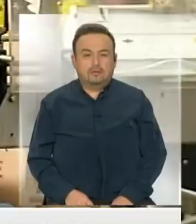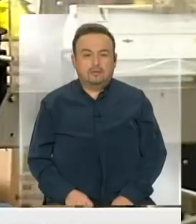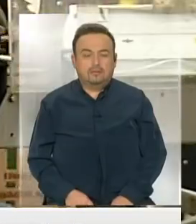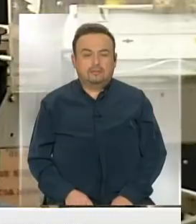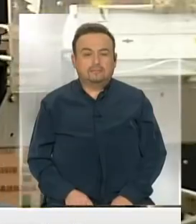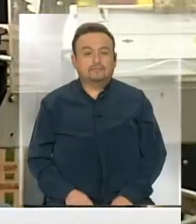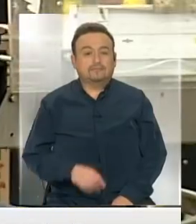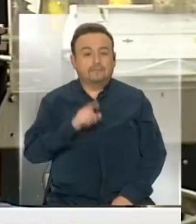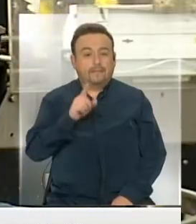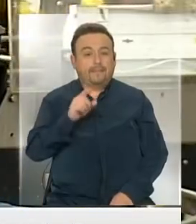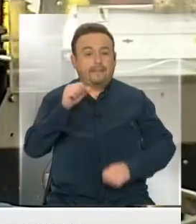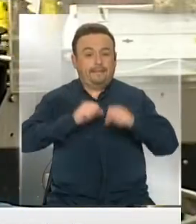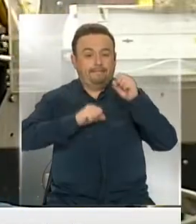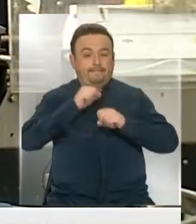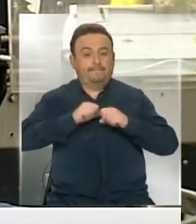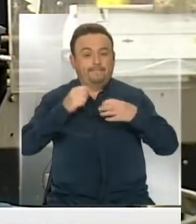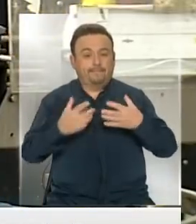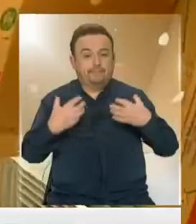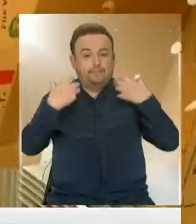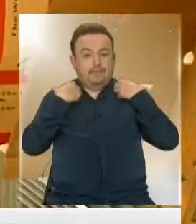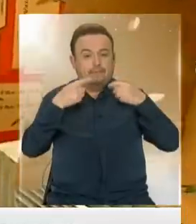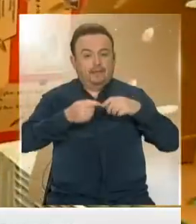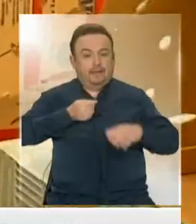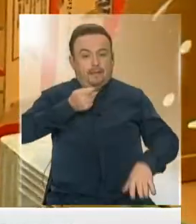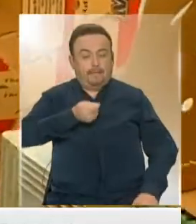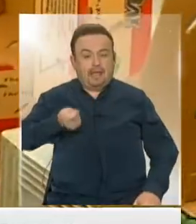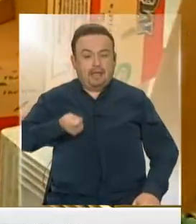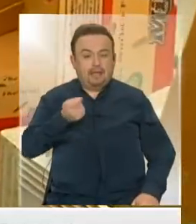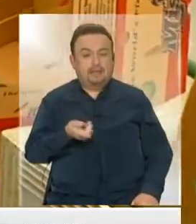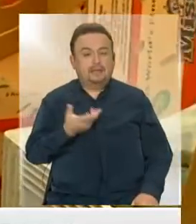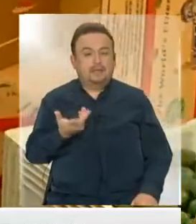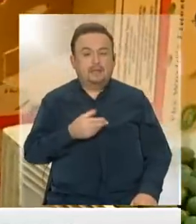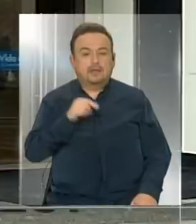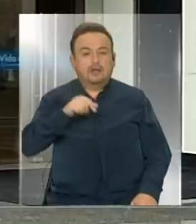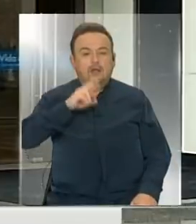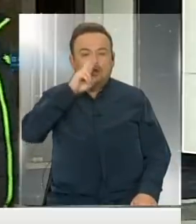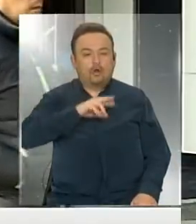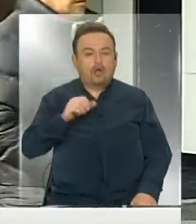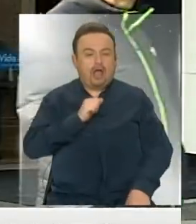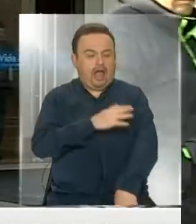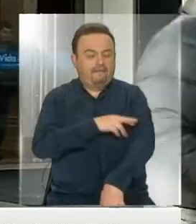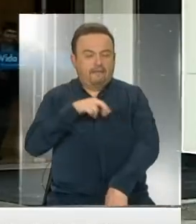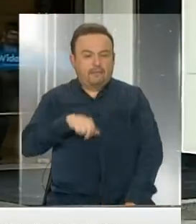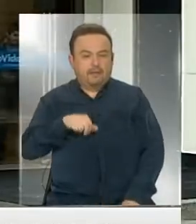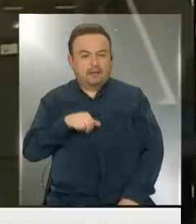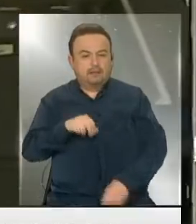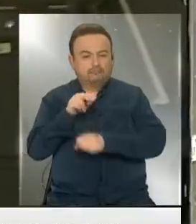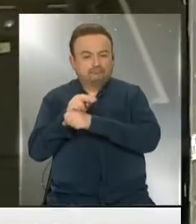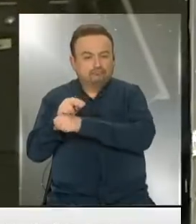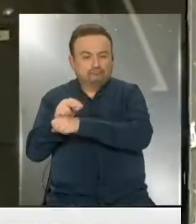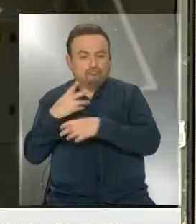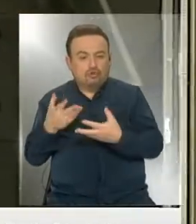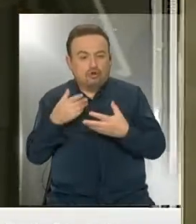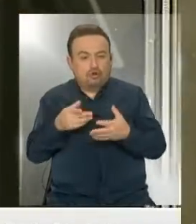Si bien son las empresas las encargadas de estos pagos, ¿qué rol tienen las AFP como administradoras de estas cotizaciones?